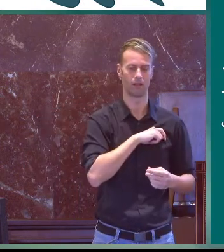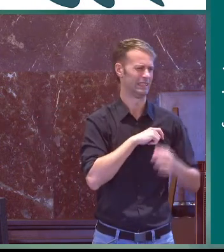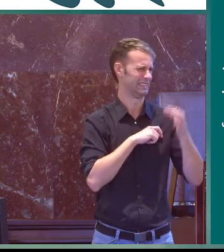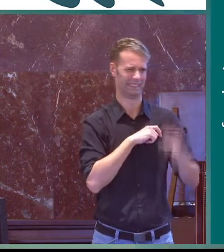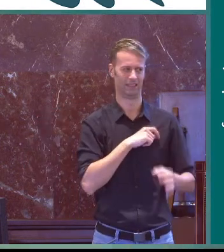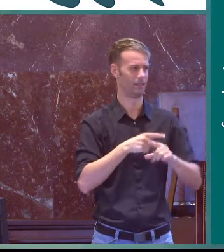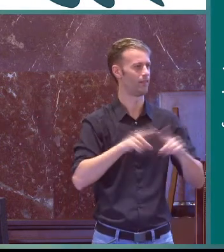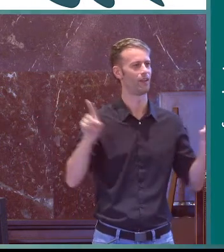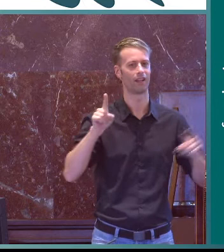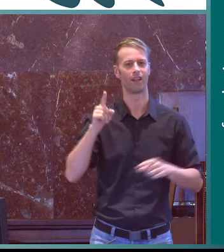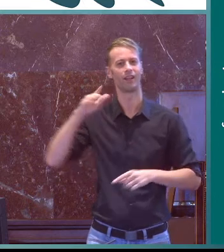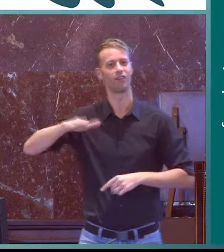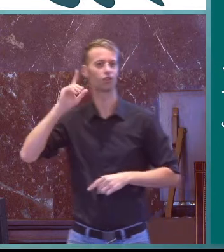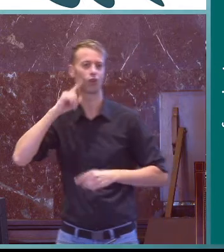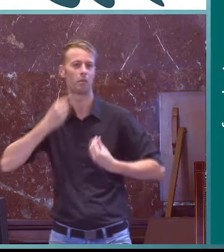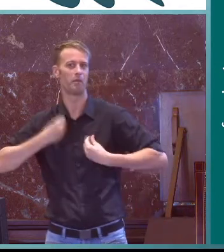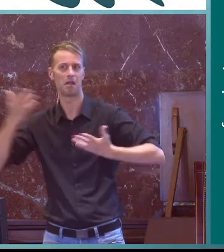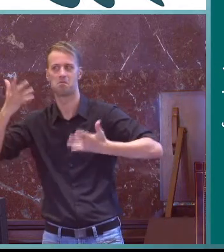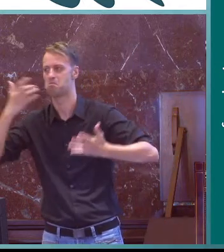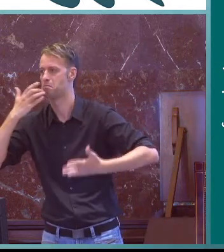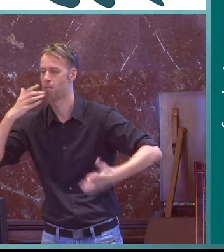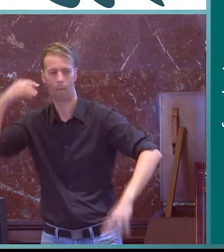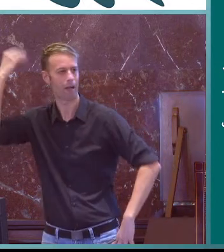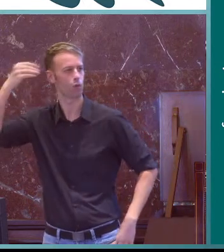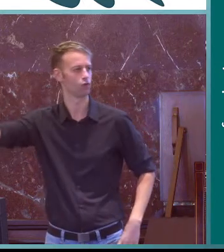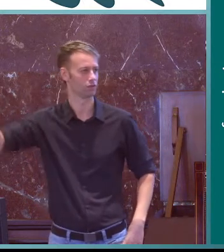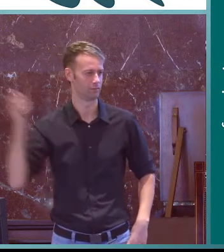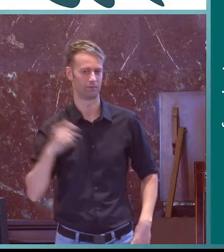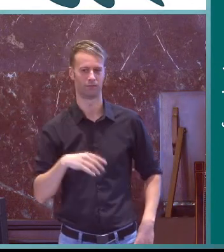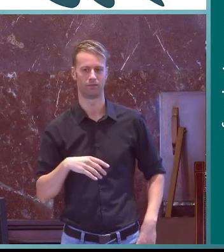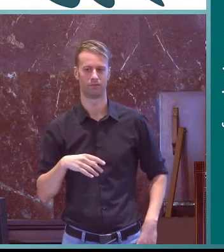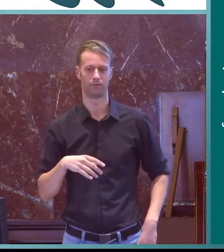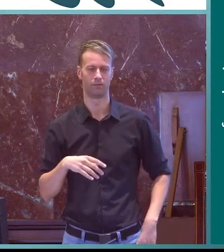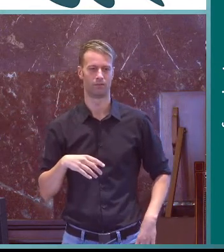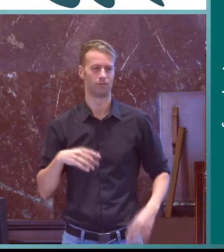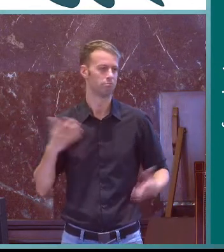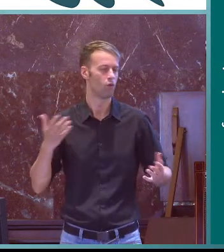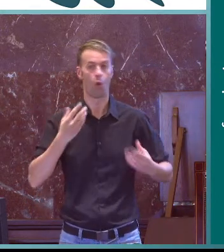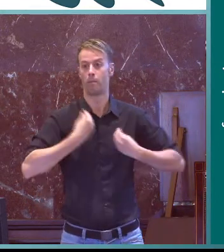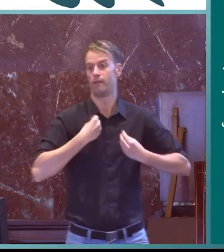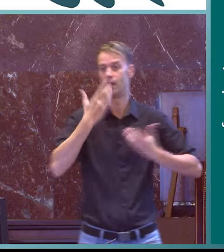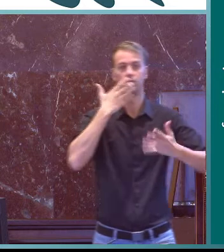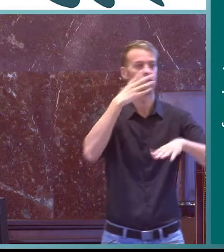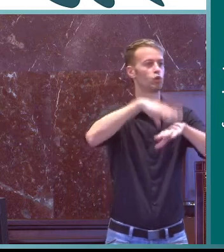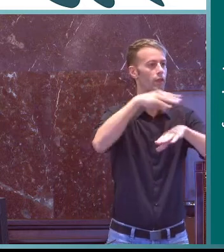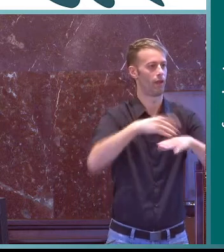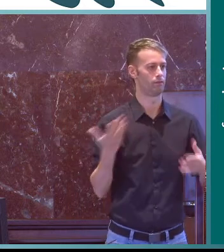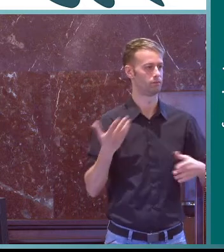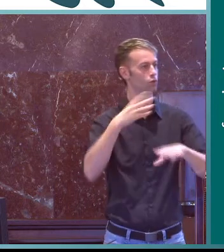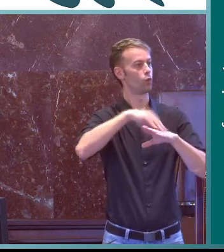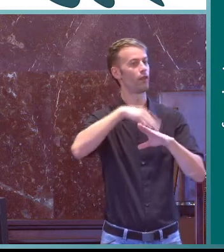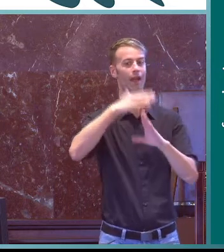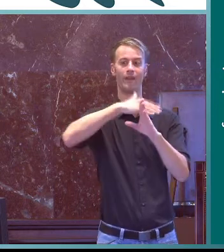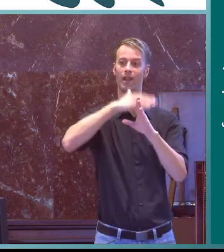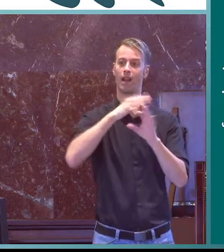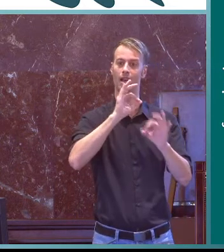un niño sordo que viva en España seguramente será muy diferente de un niño sordo que viva no sé en Marruecos por ejemplo o que viva en